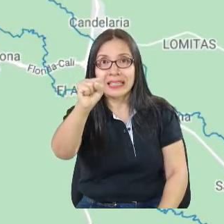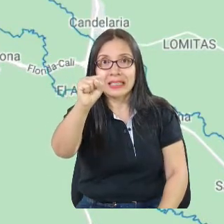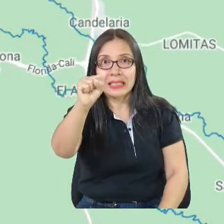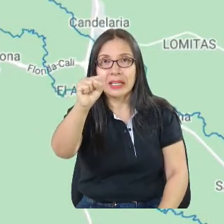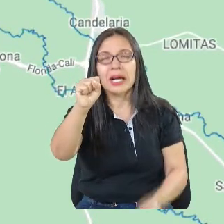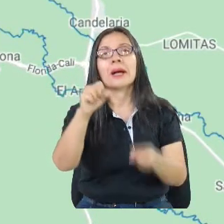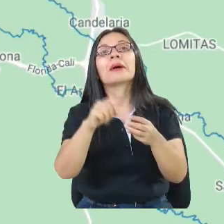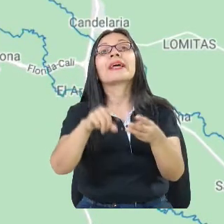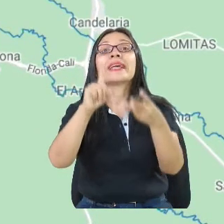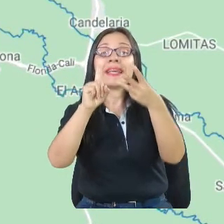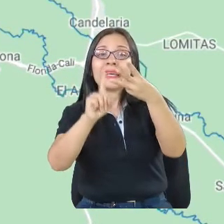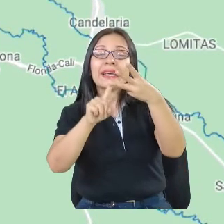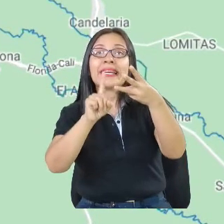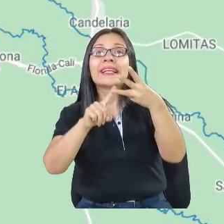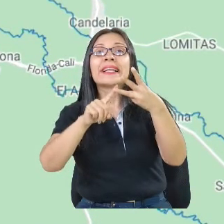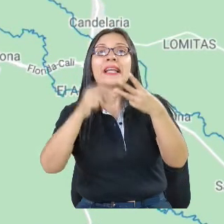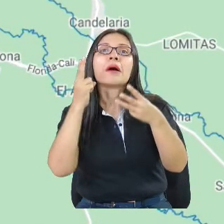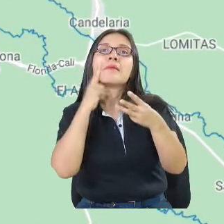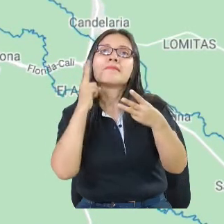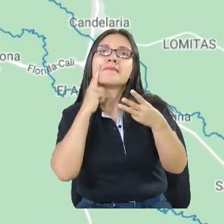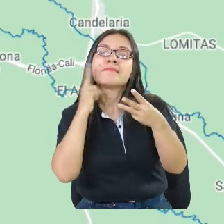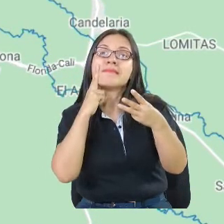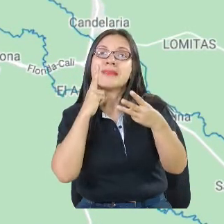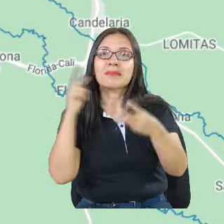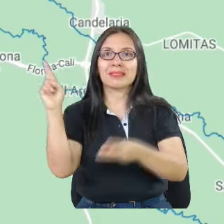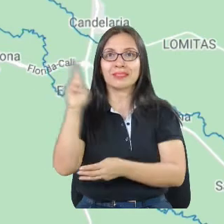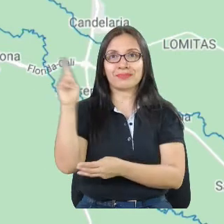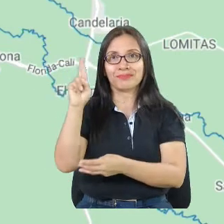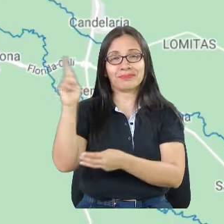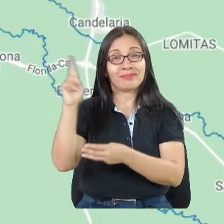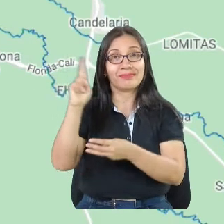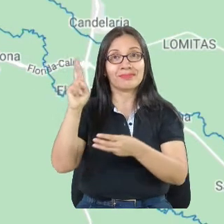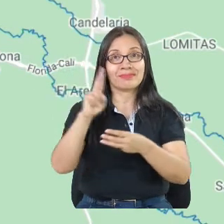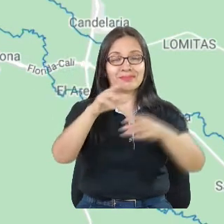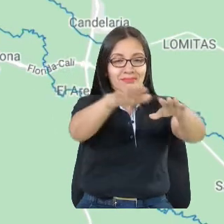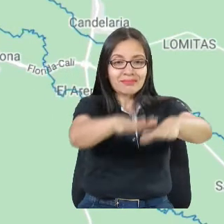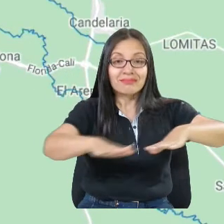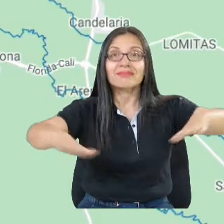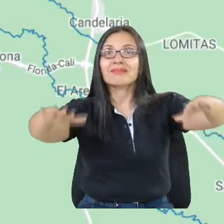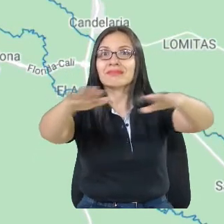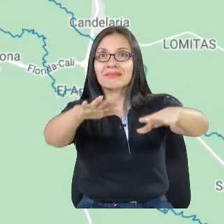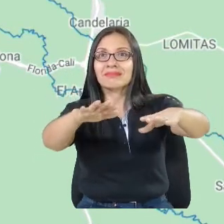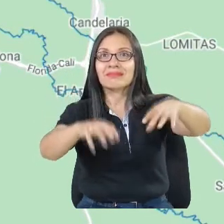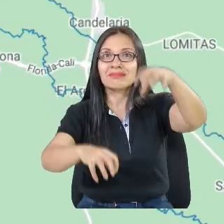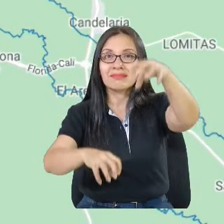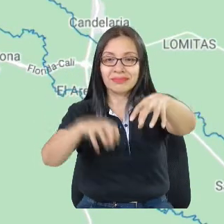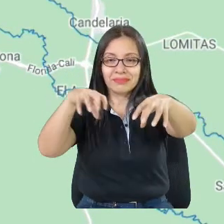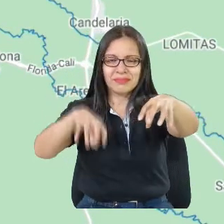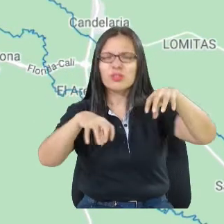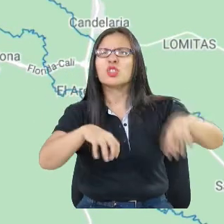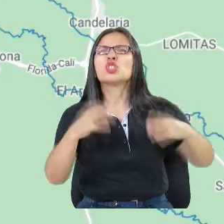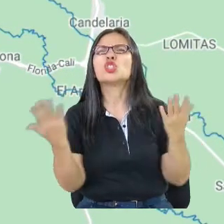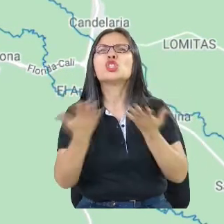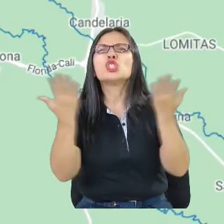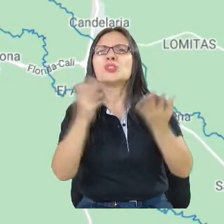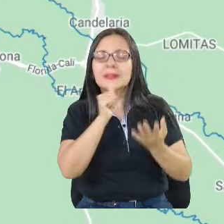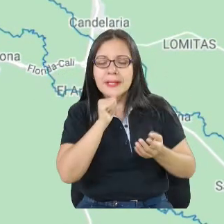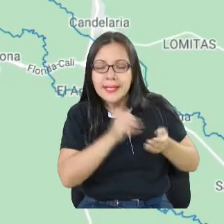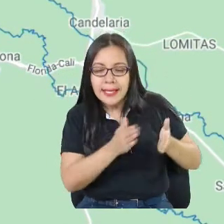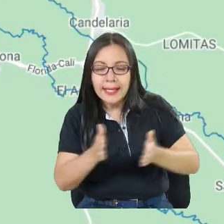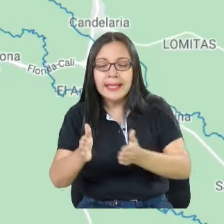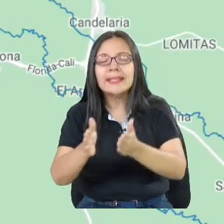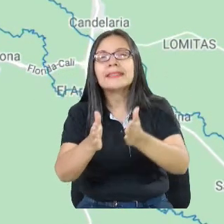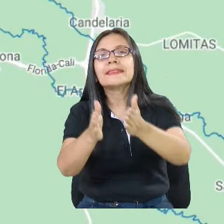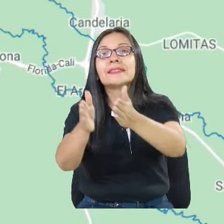que ya les mencionaba, que son 11 alarmas que se instalaron, 6 de ellas están a lo largo del río Cauca. El río